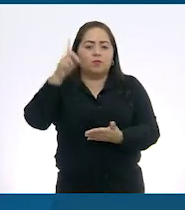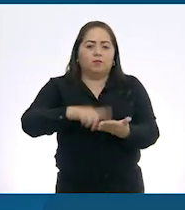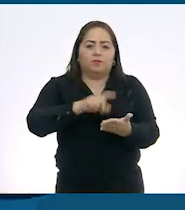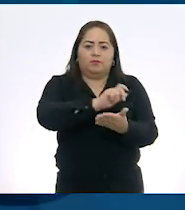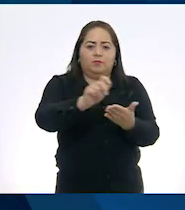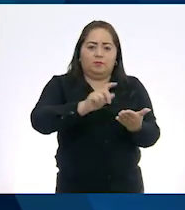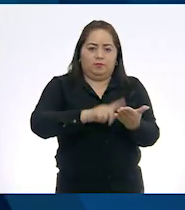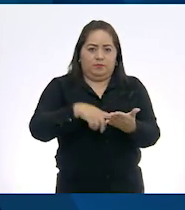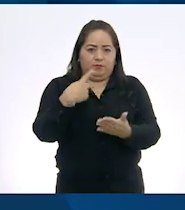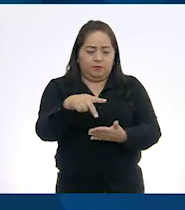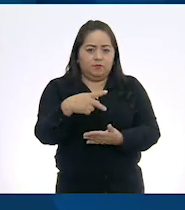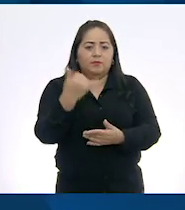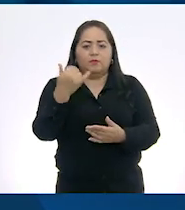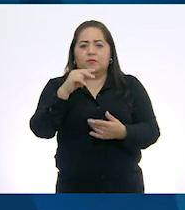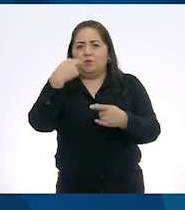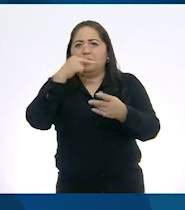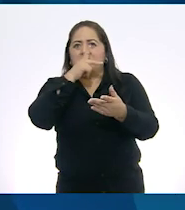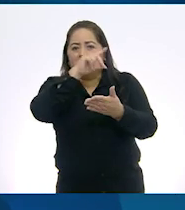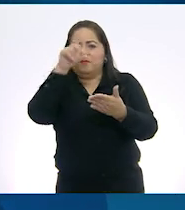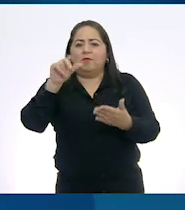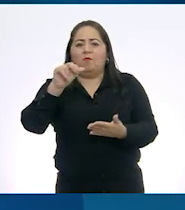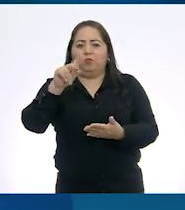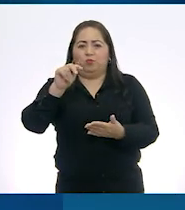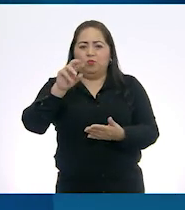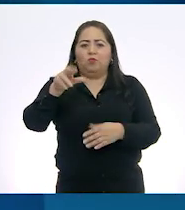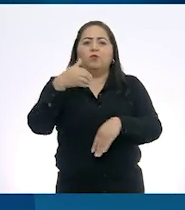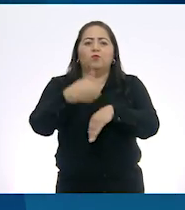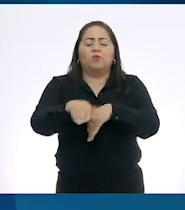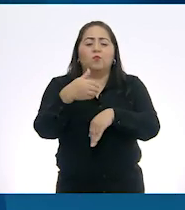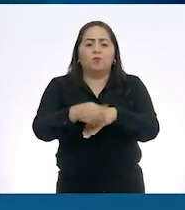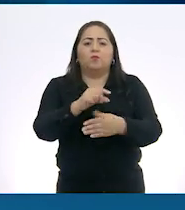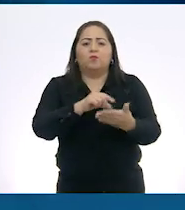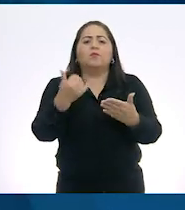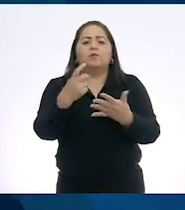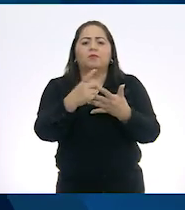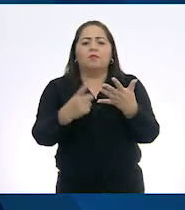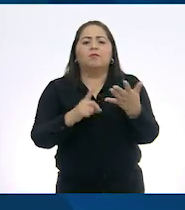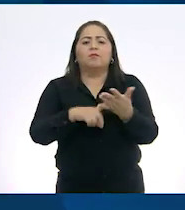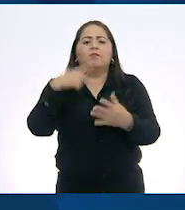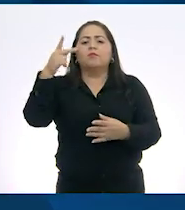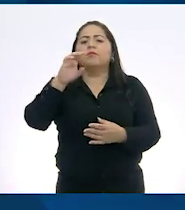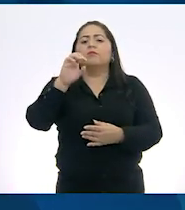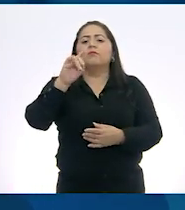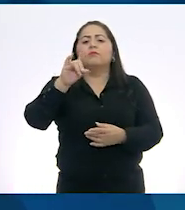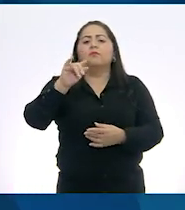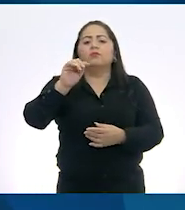el ISBN, título, autor, número de edición y los datos de la editorial.